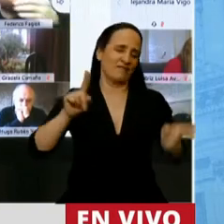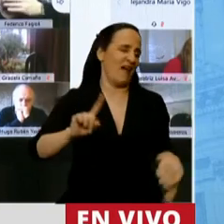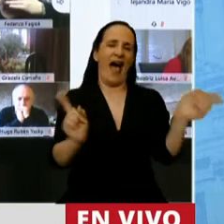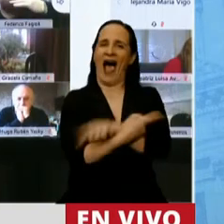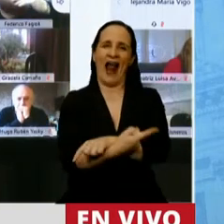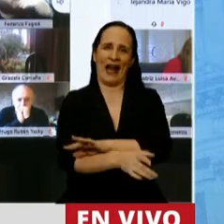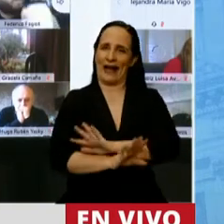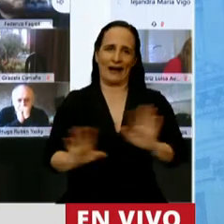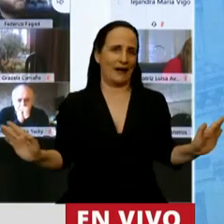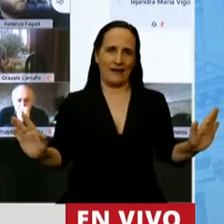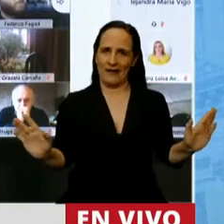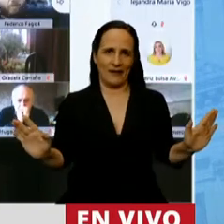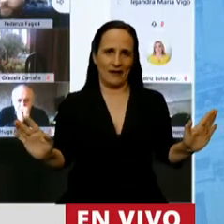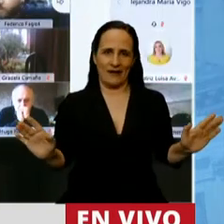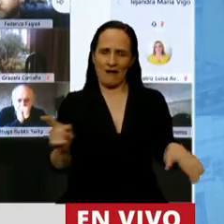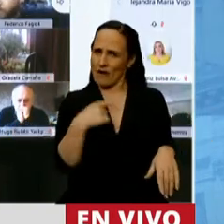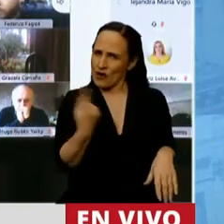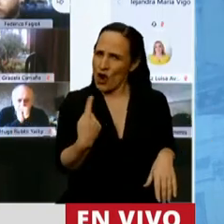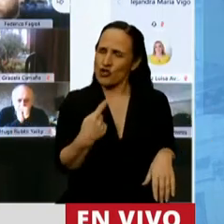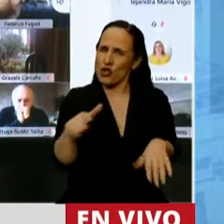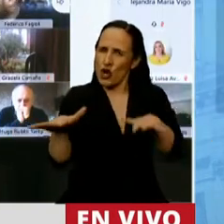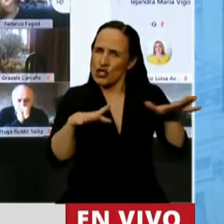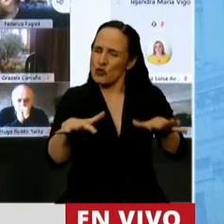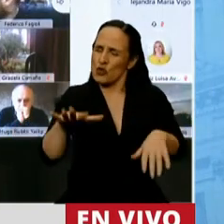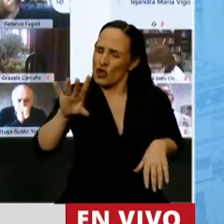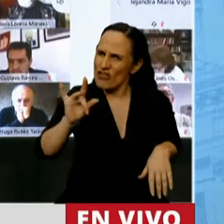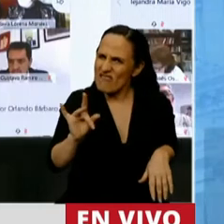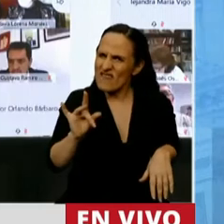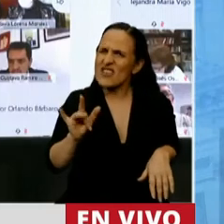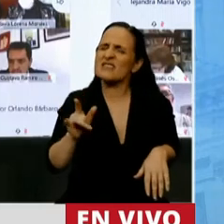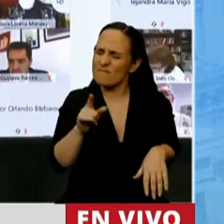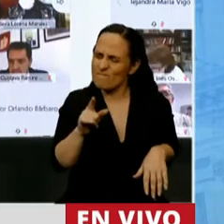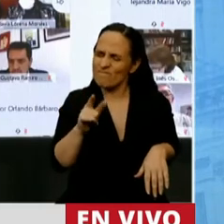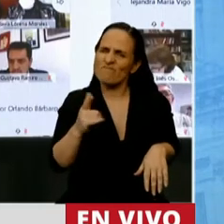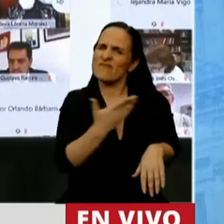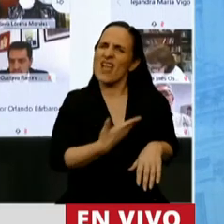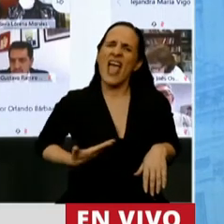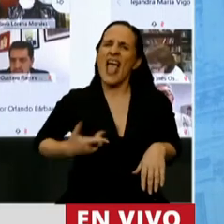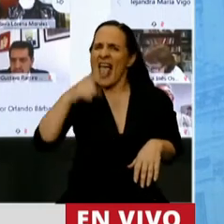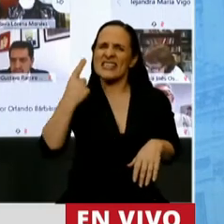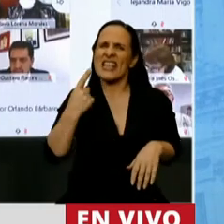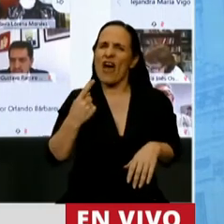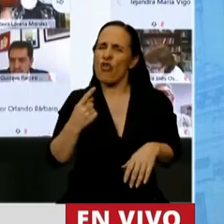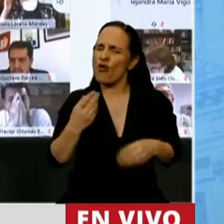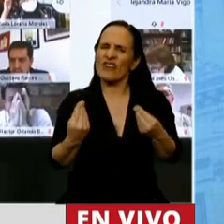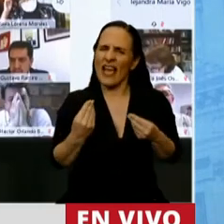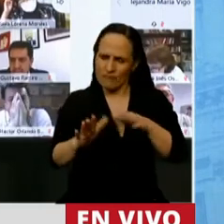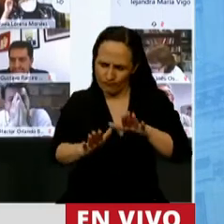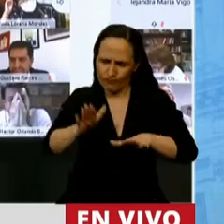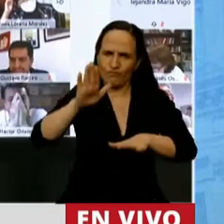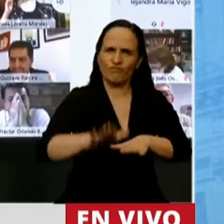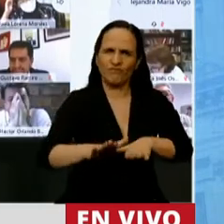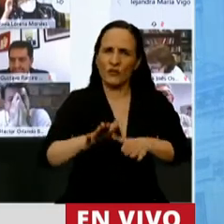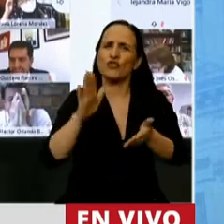Por eso que en esta circunstancia tan difícil, el rol del Estado fue dar un paso adelante, tanto en la